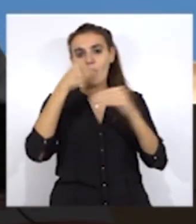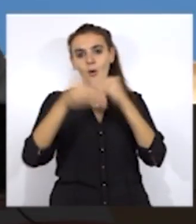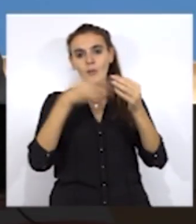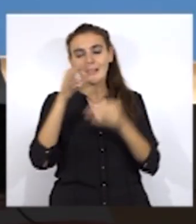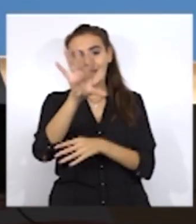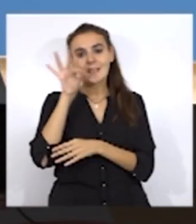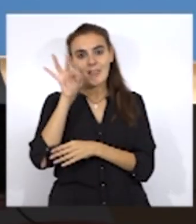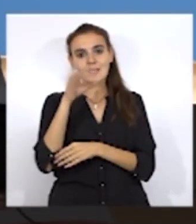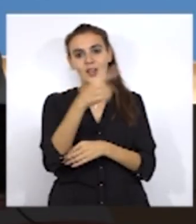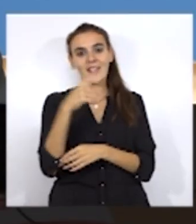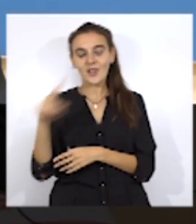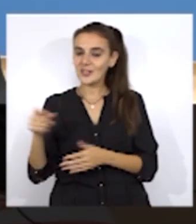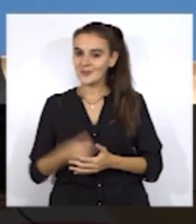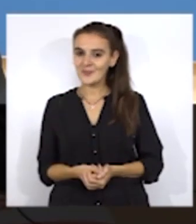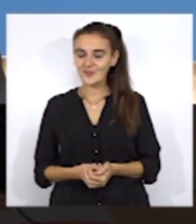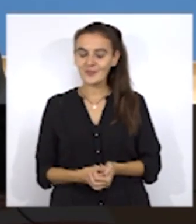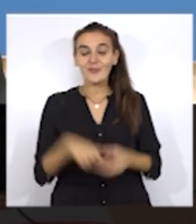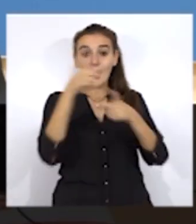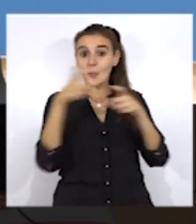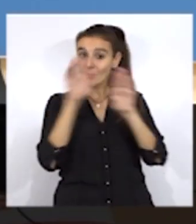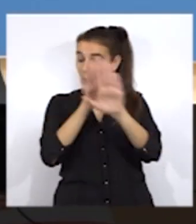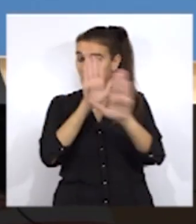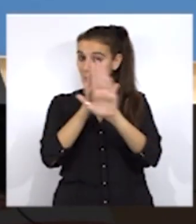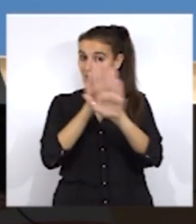Los vecinos llevan años solicitando medidas.